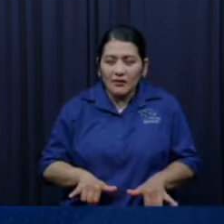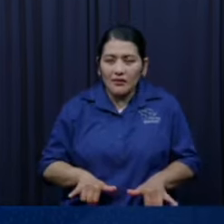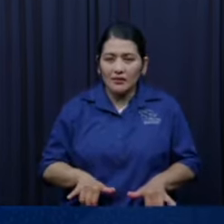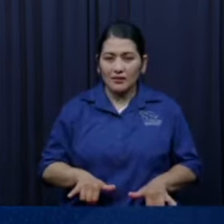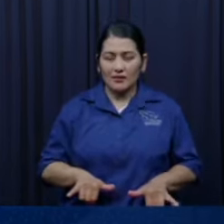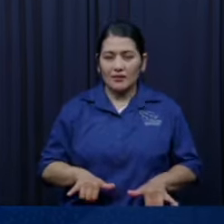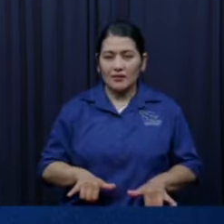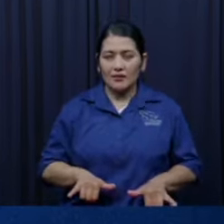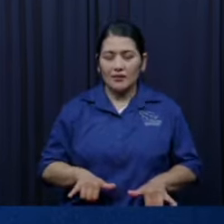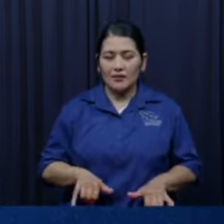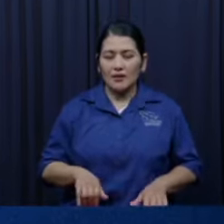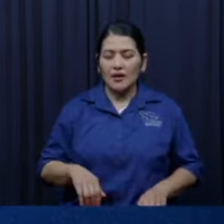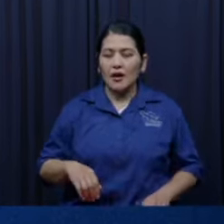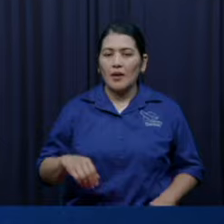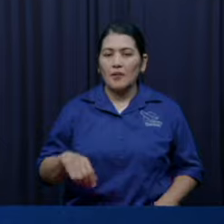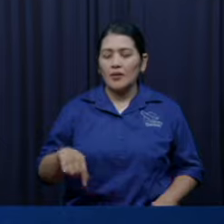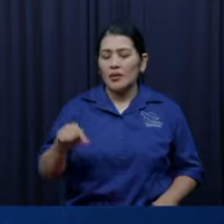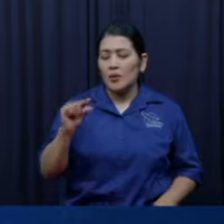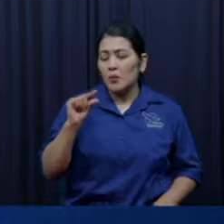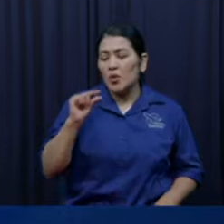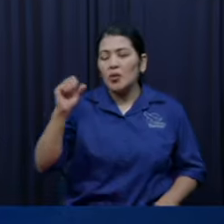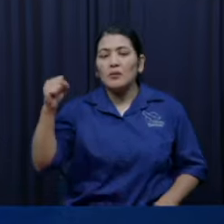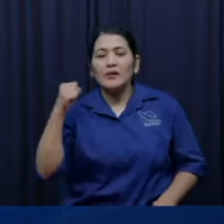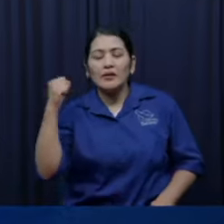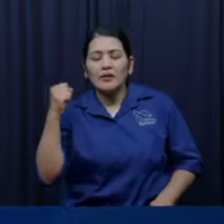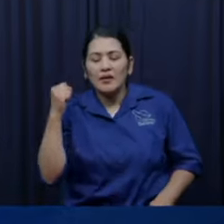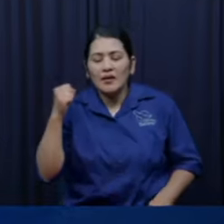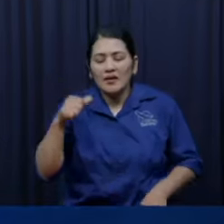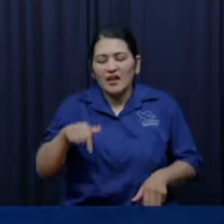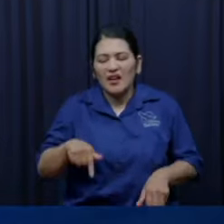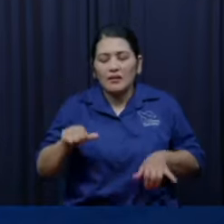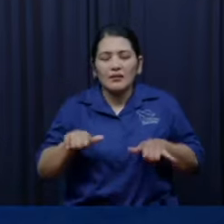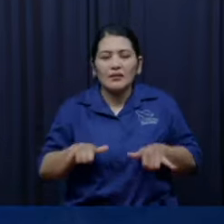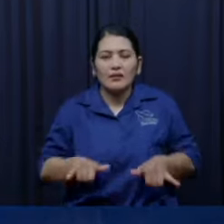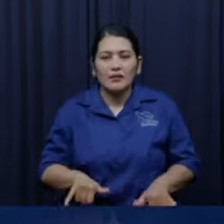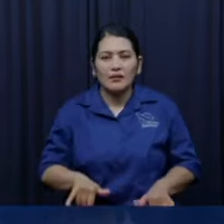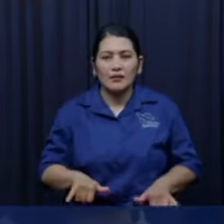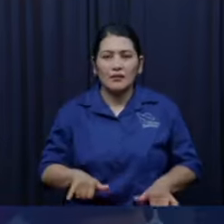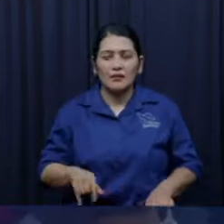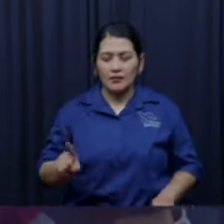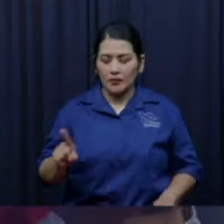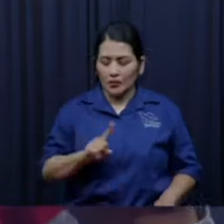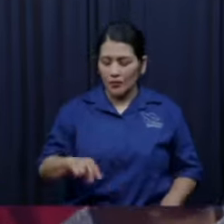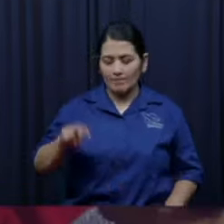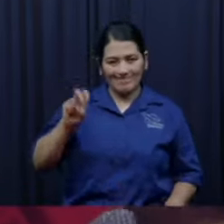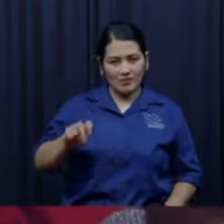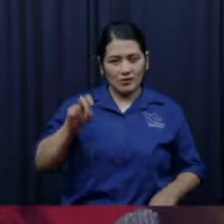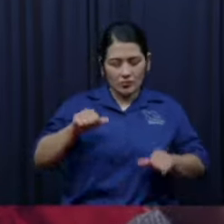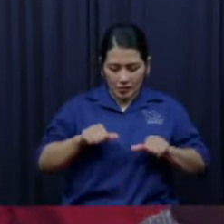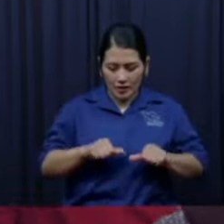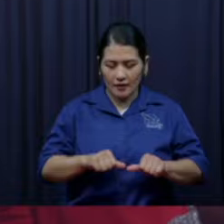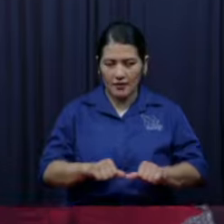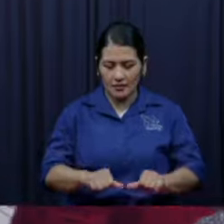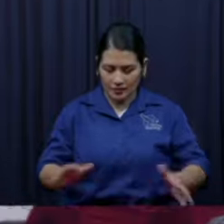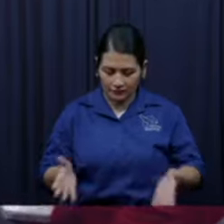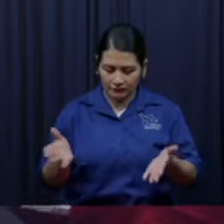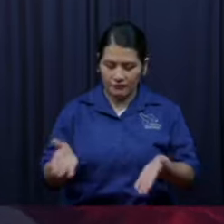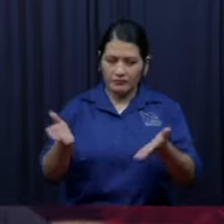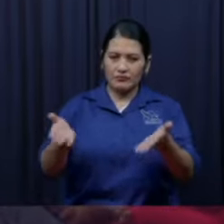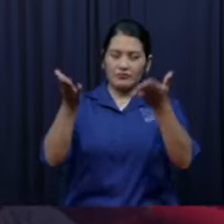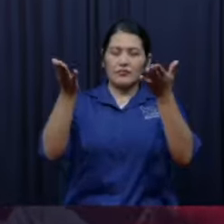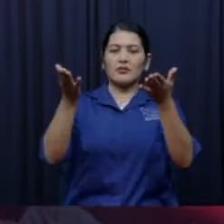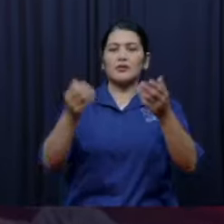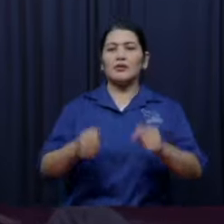empezamos cosas, pero no las terminamos. Y nos llenamos la boca con victorias del pasado.